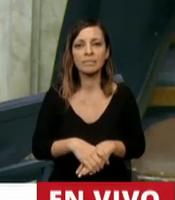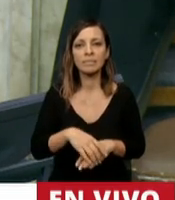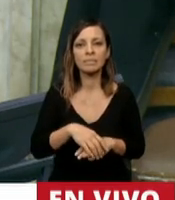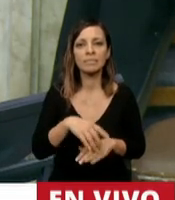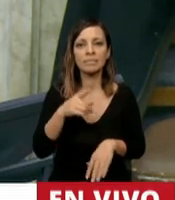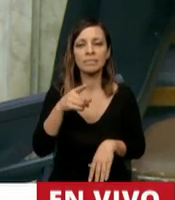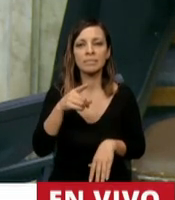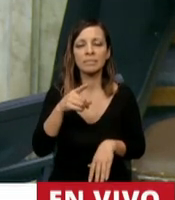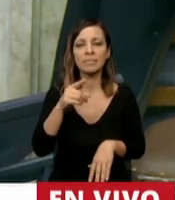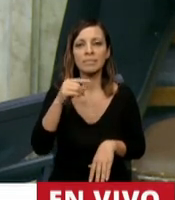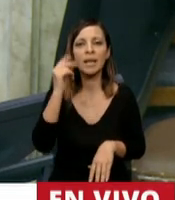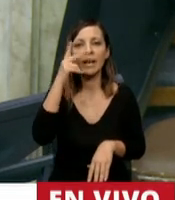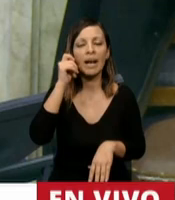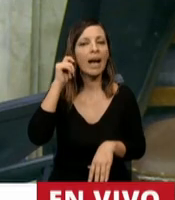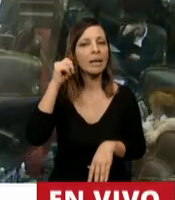Itaí Hackman.